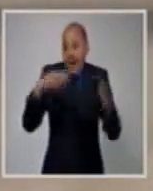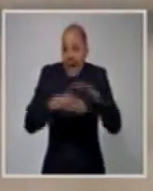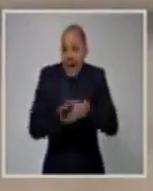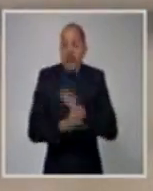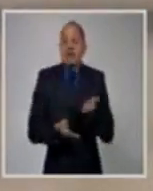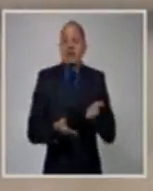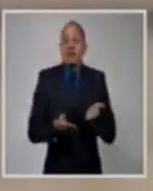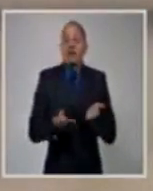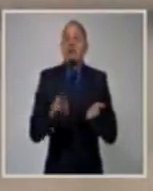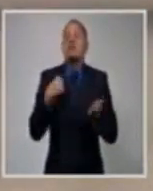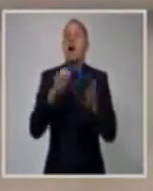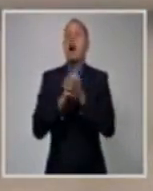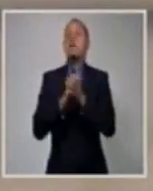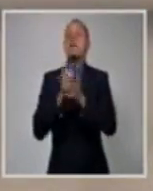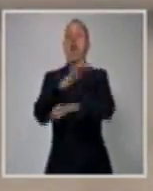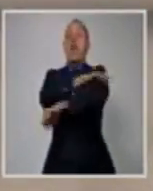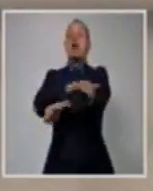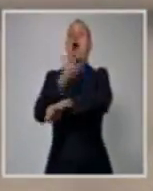Es decir,